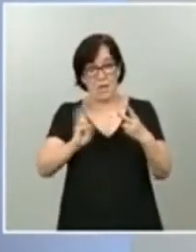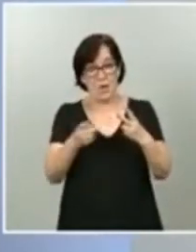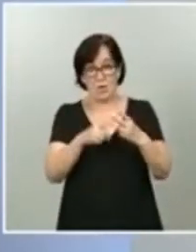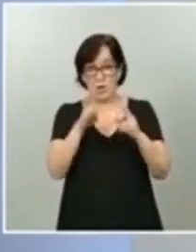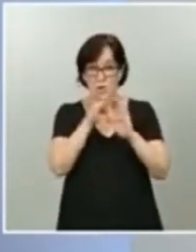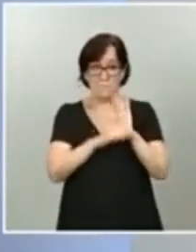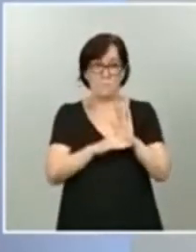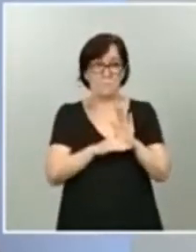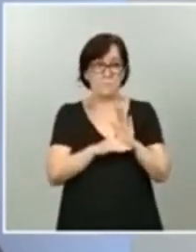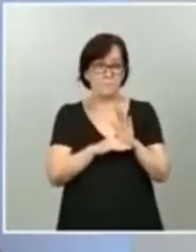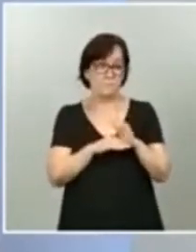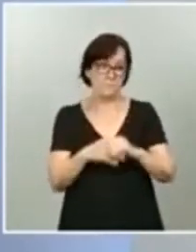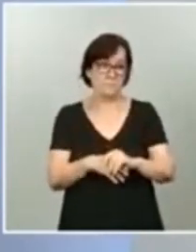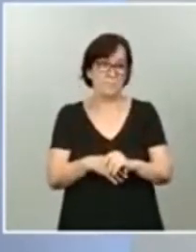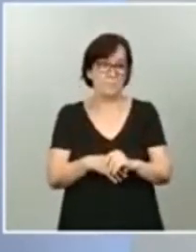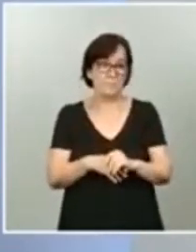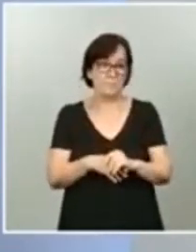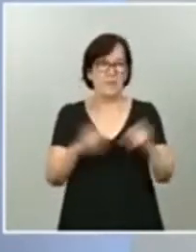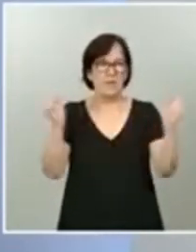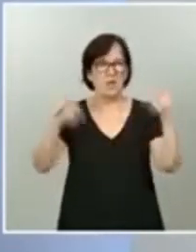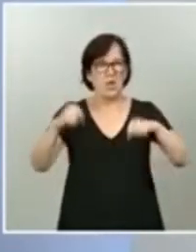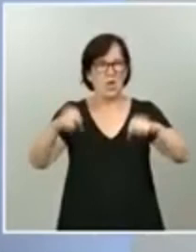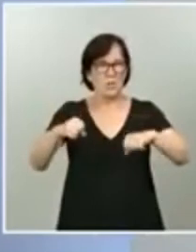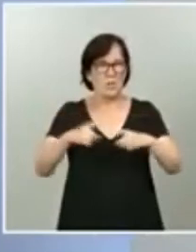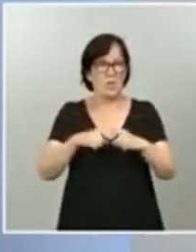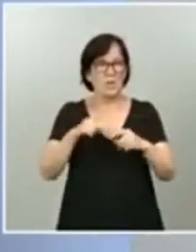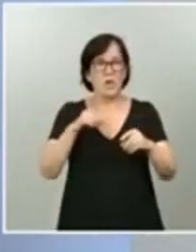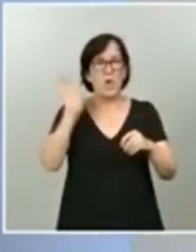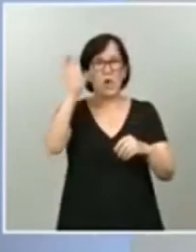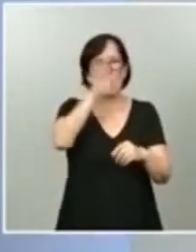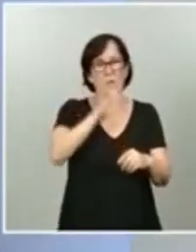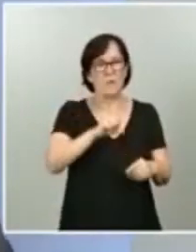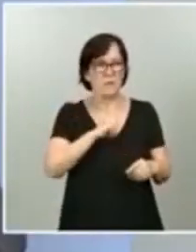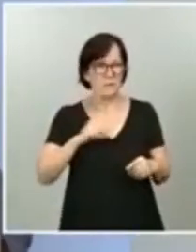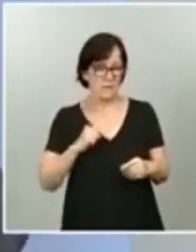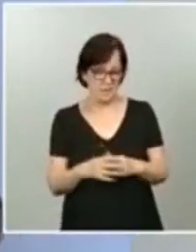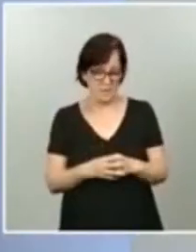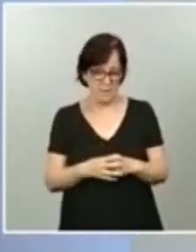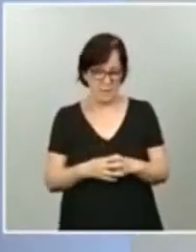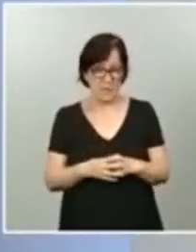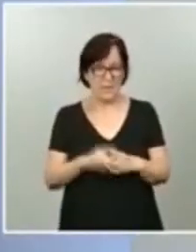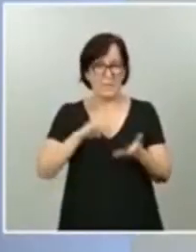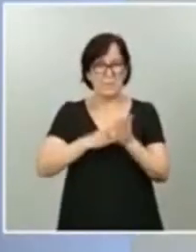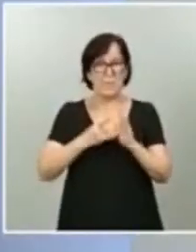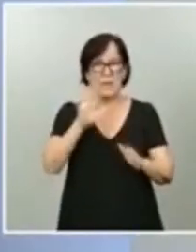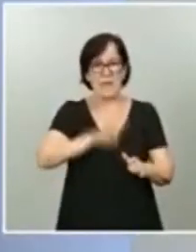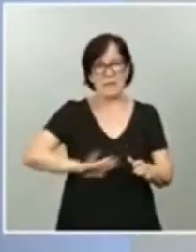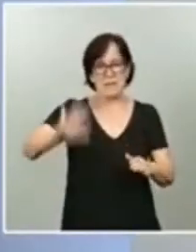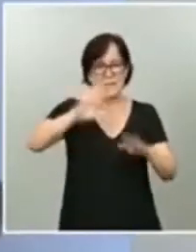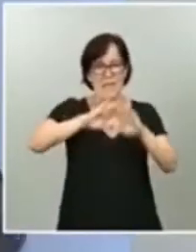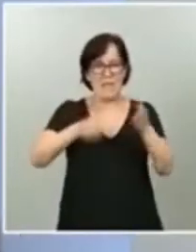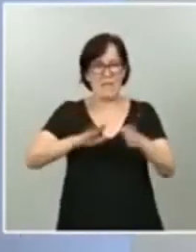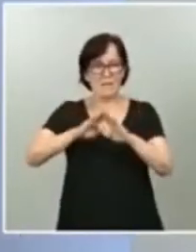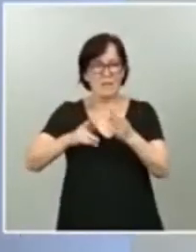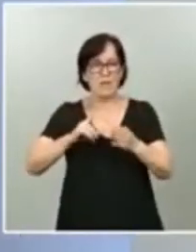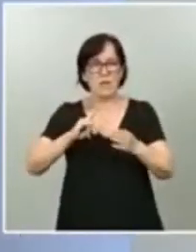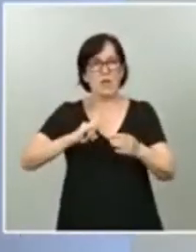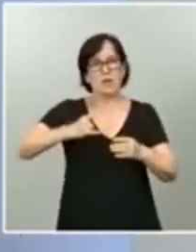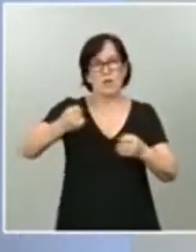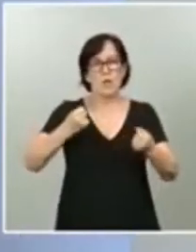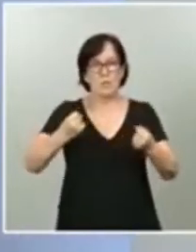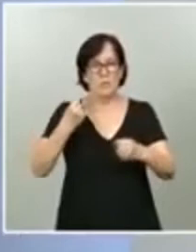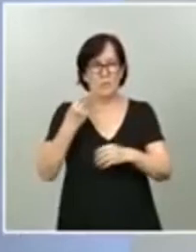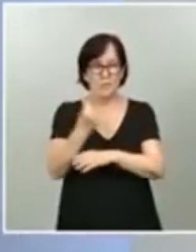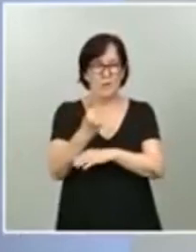con los convenios que tenemos con las comunidades autónomas para el plan estatal de vivienda es este refuerzo que hace el